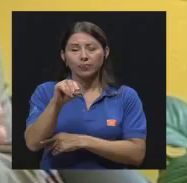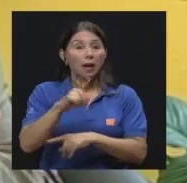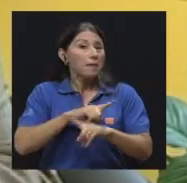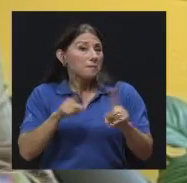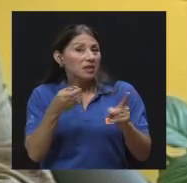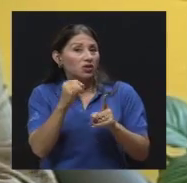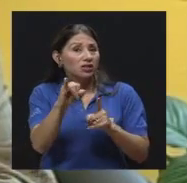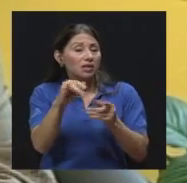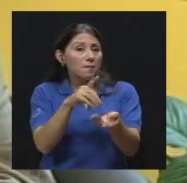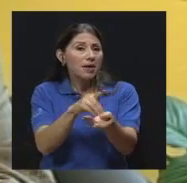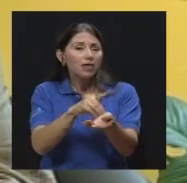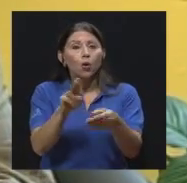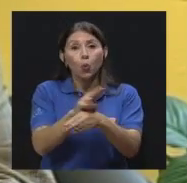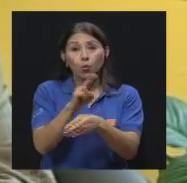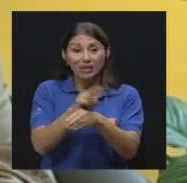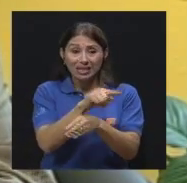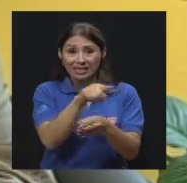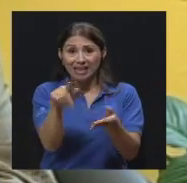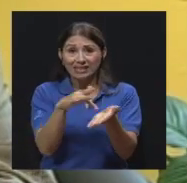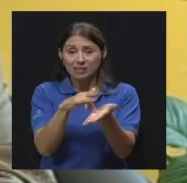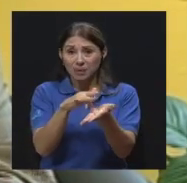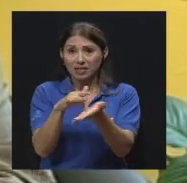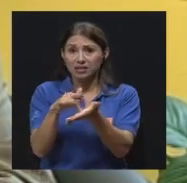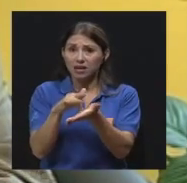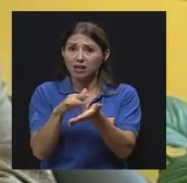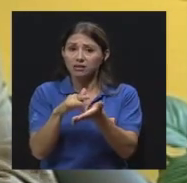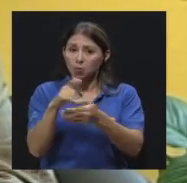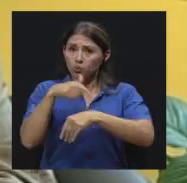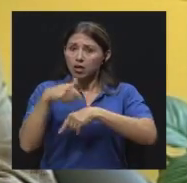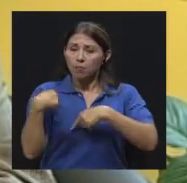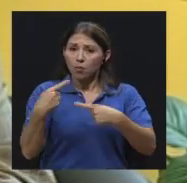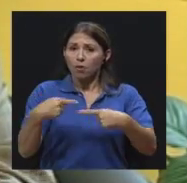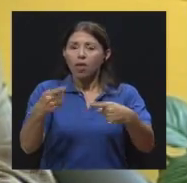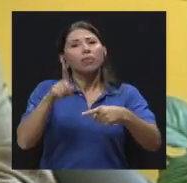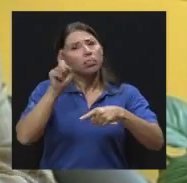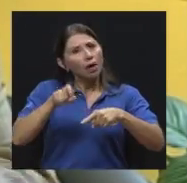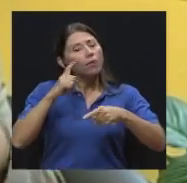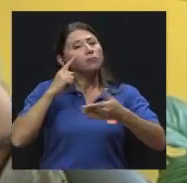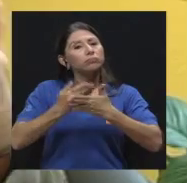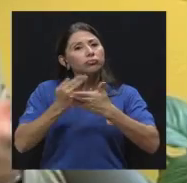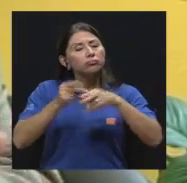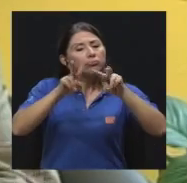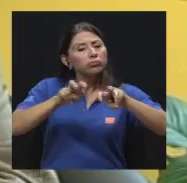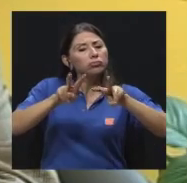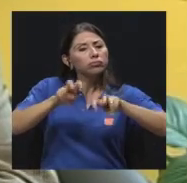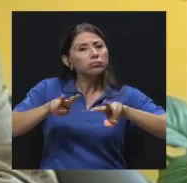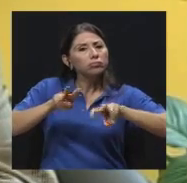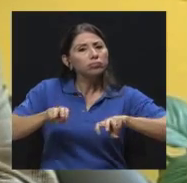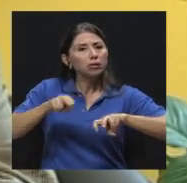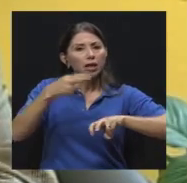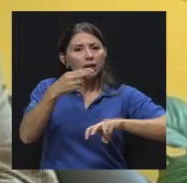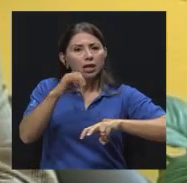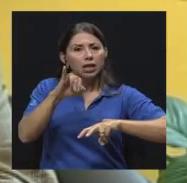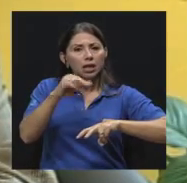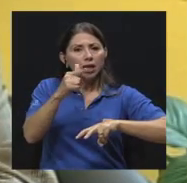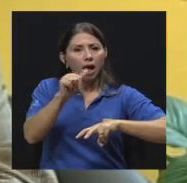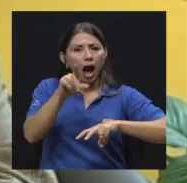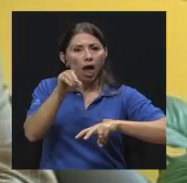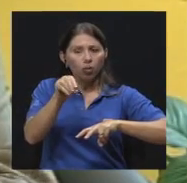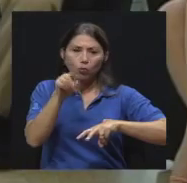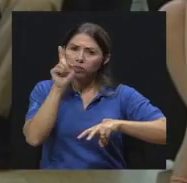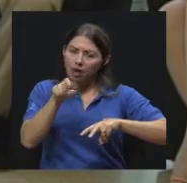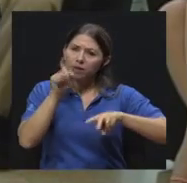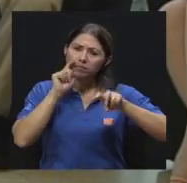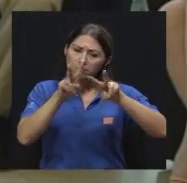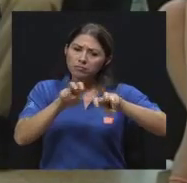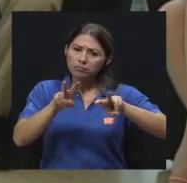o algún esto por un periodo X, debe monitorizar la función hepática, debe estar haciendo pruebas de función hepática al paciente regularmente.